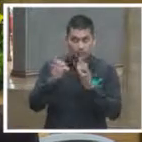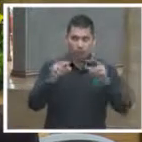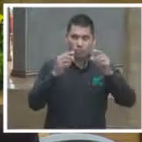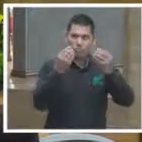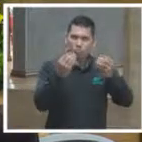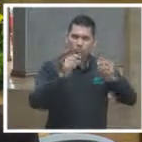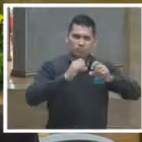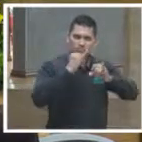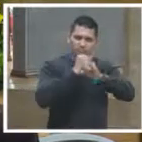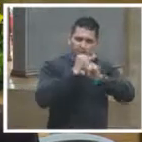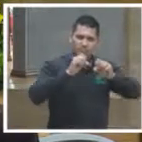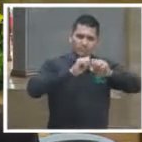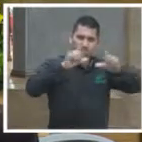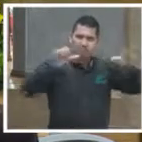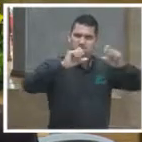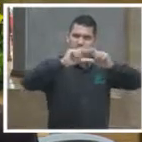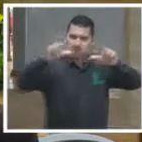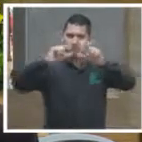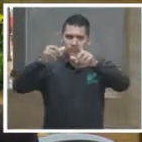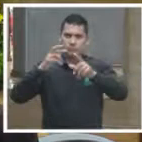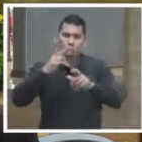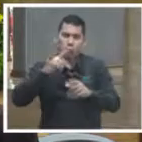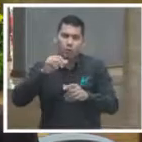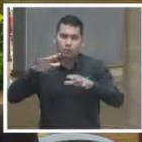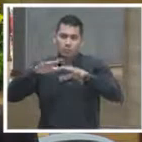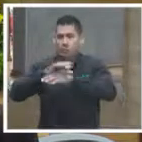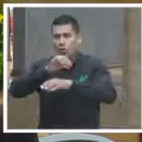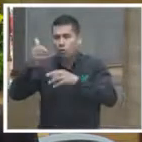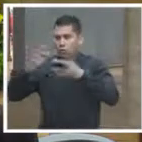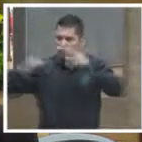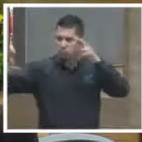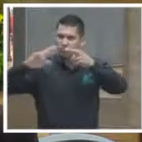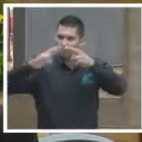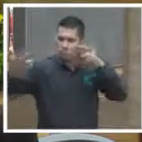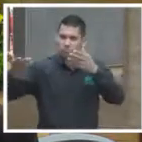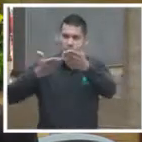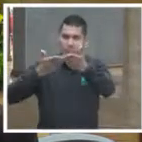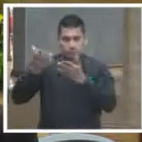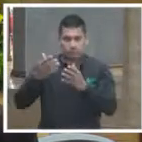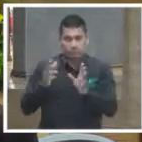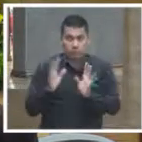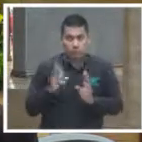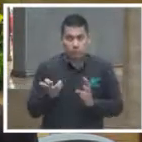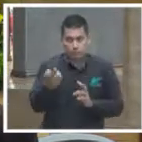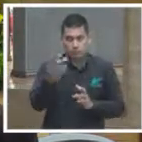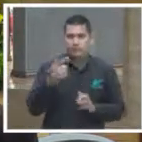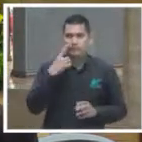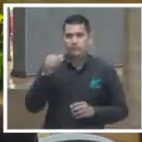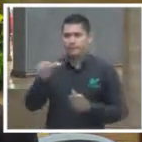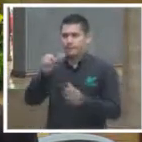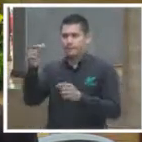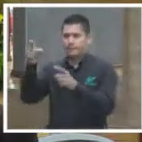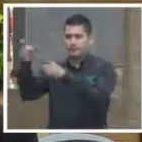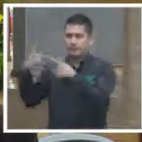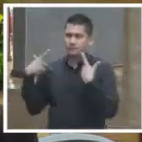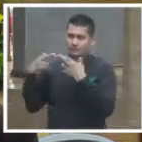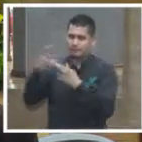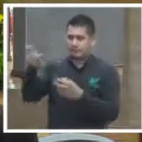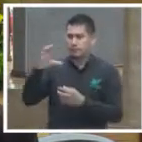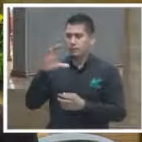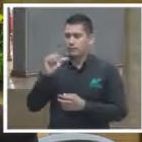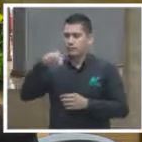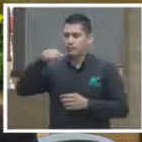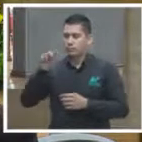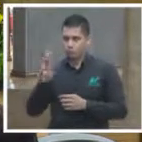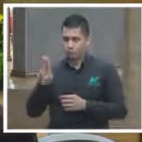por comunidades interconectadas? es una pregunta y para el maestro Cantú un poco relacionado con lo que decía el majestad de Reyes